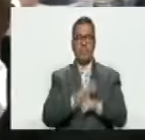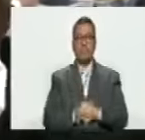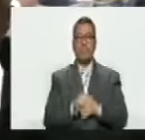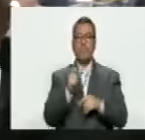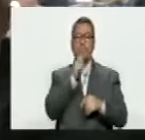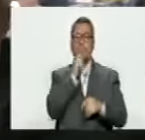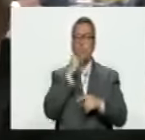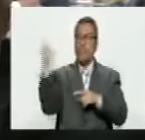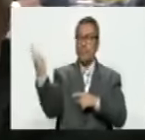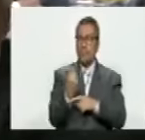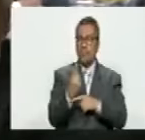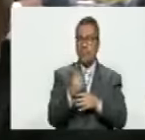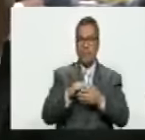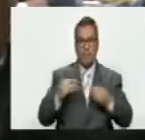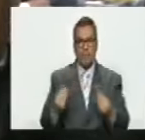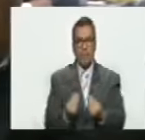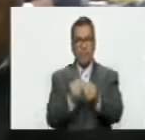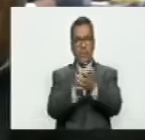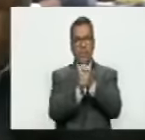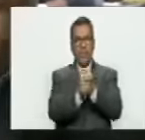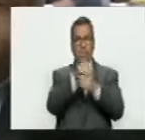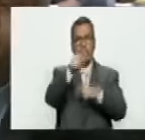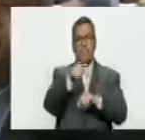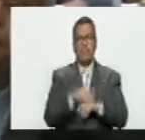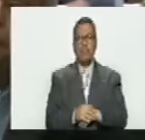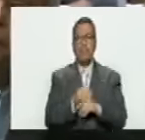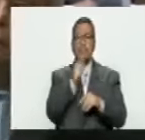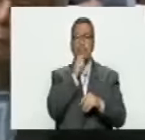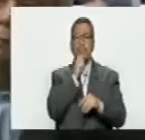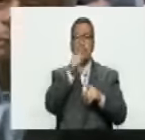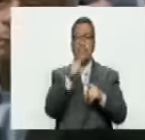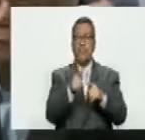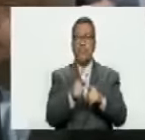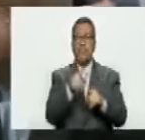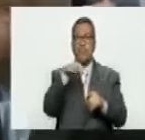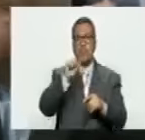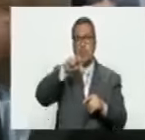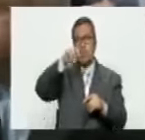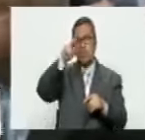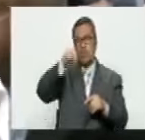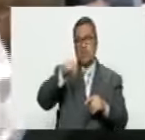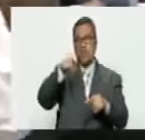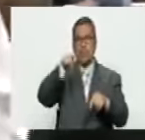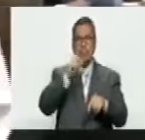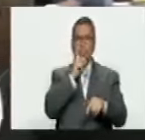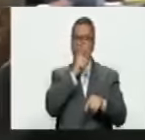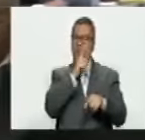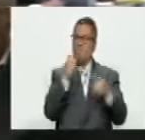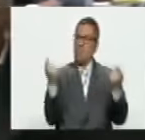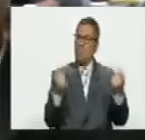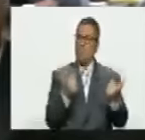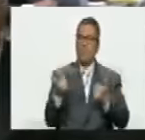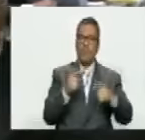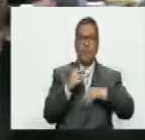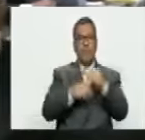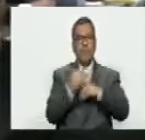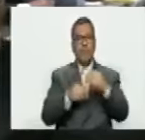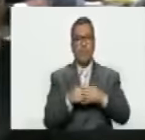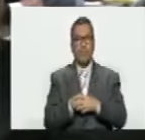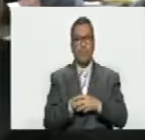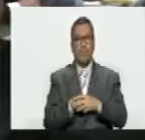¿A quién trajo de la mano esa candidatura? Es más, ¿quién era el señor Enmundo González hasta que lo nombraron aquí? ¿Dónde estaba? ¿Qué hacía?